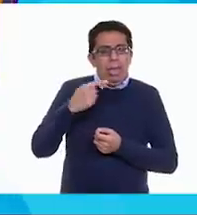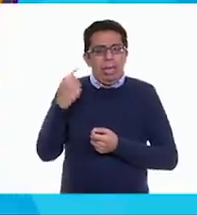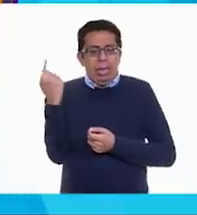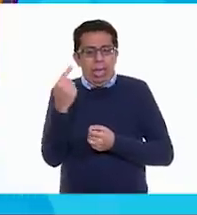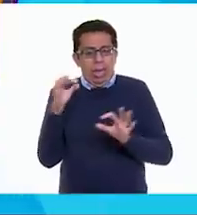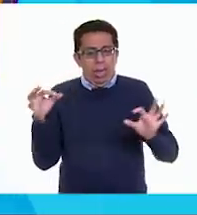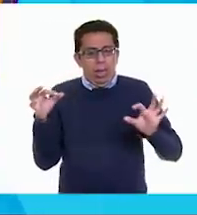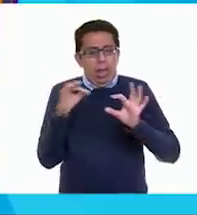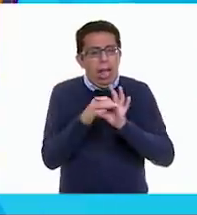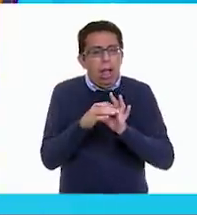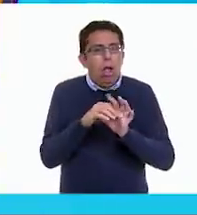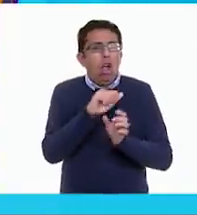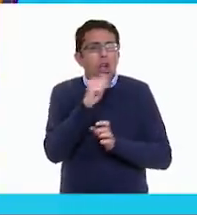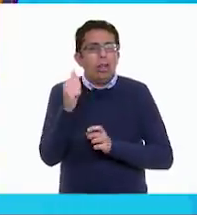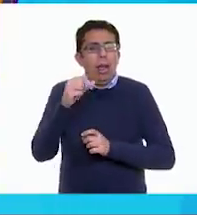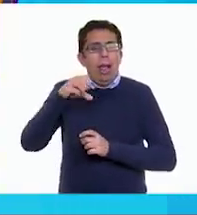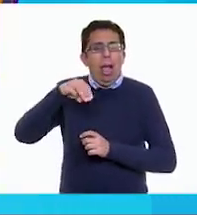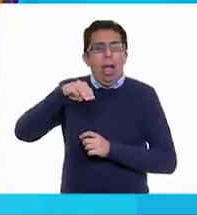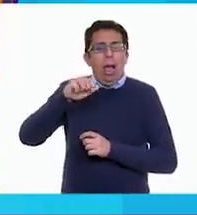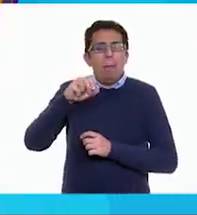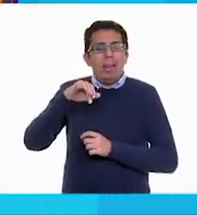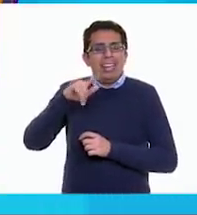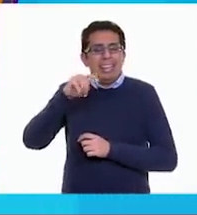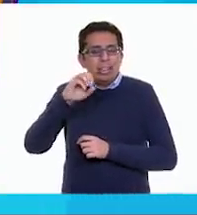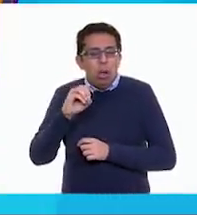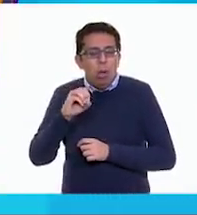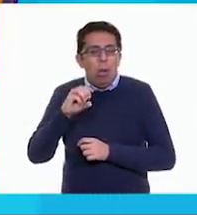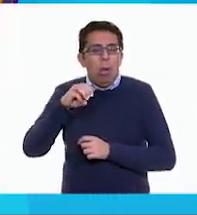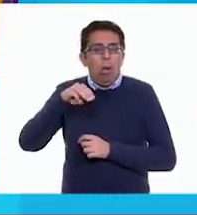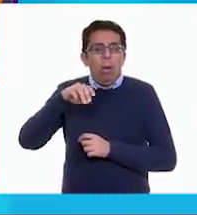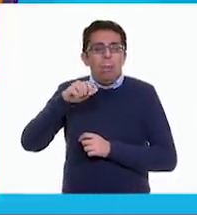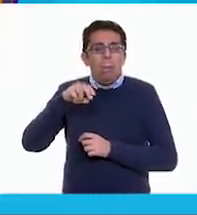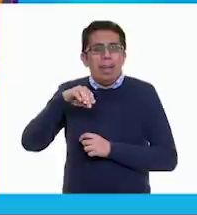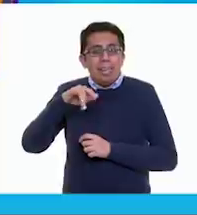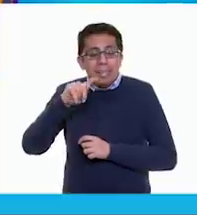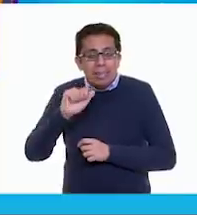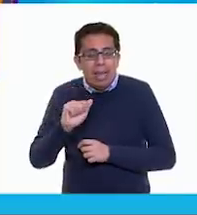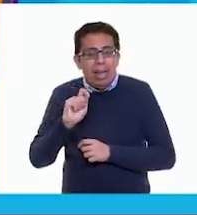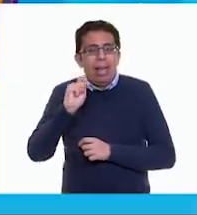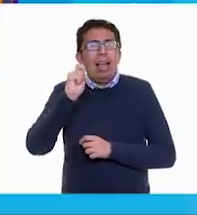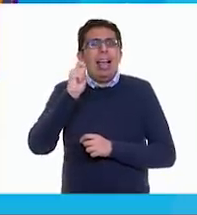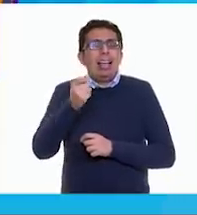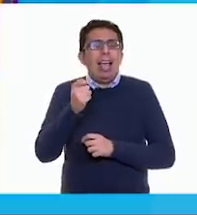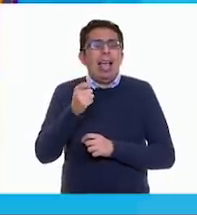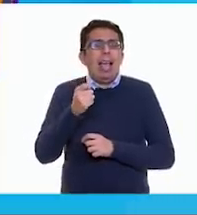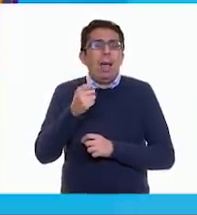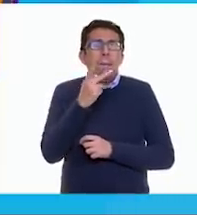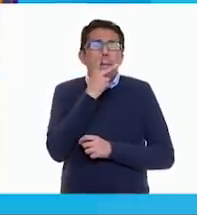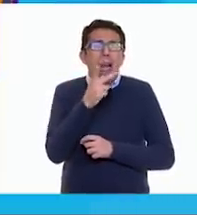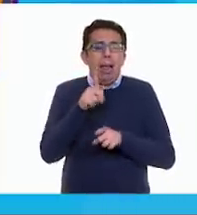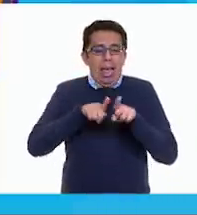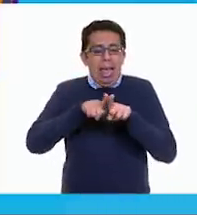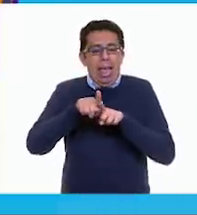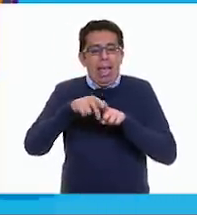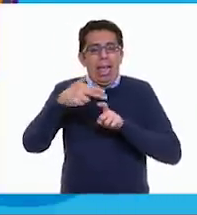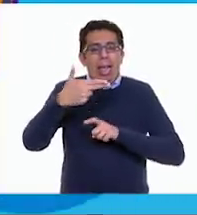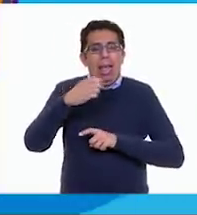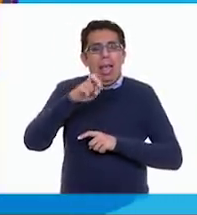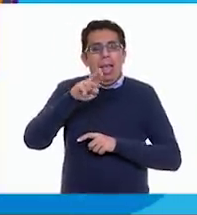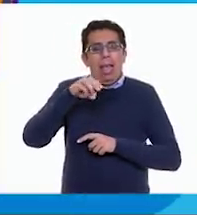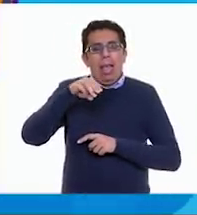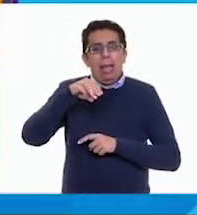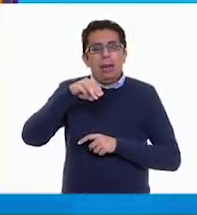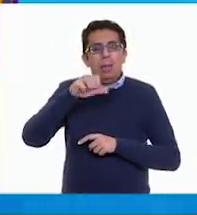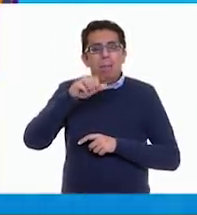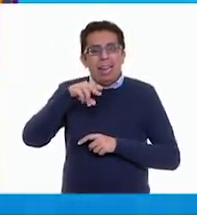manito o manita? Que surge de la abreviación de hermanito o hermaneta. Y en nuestro país,